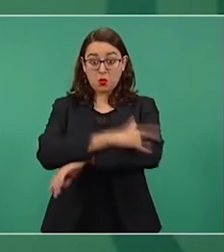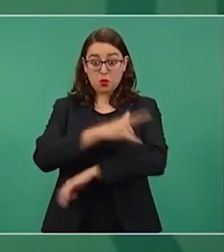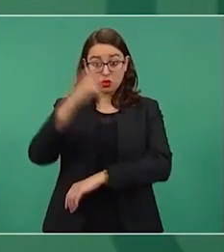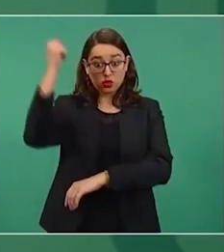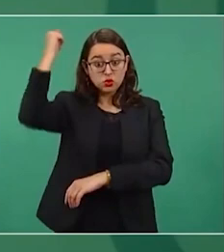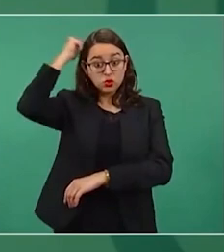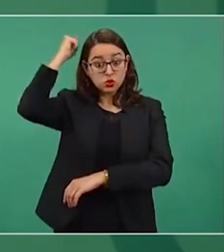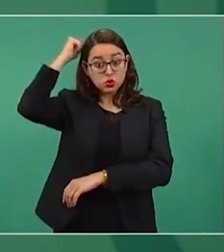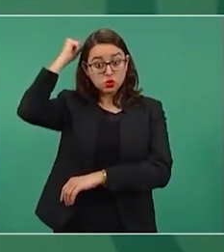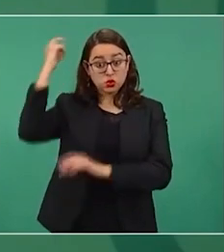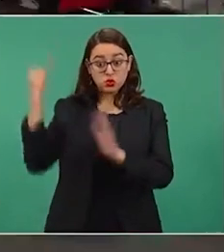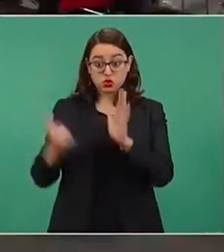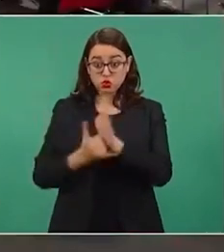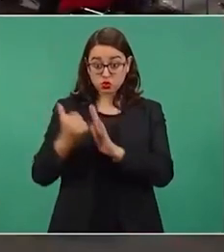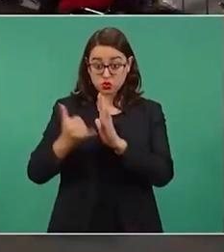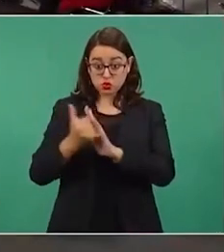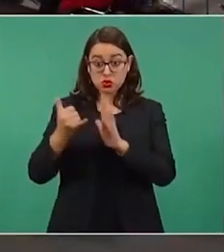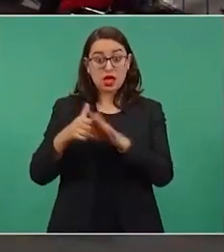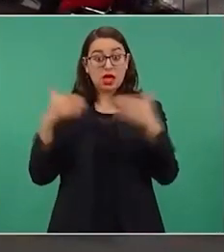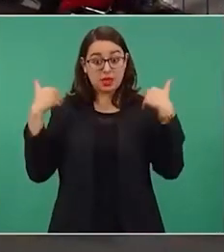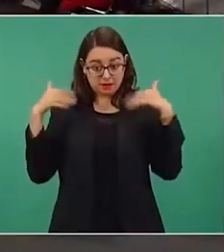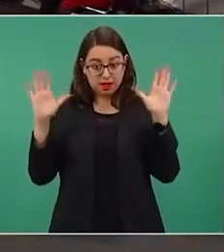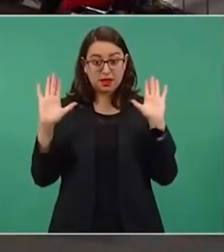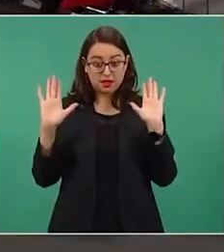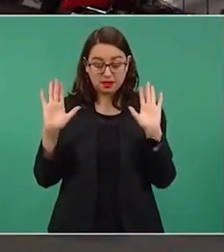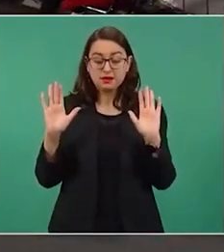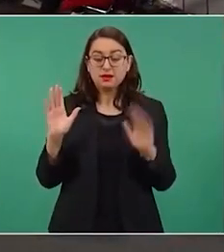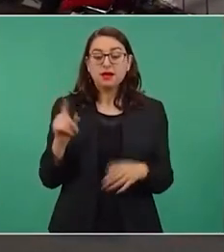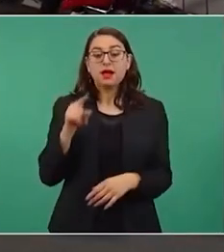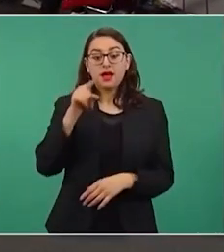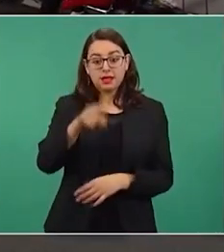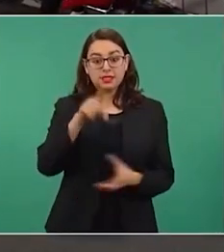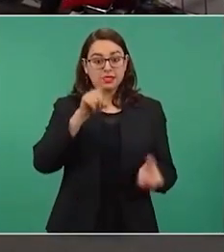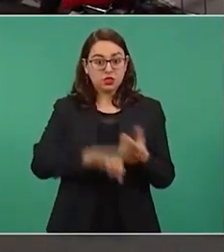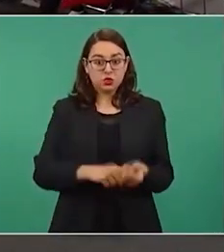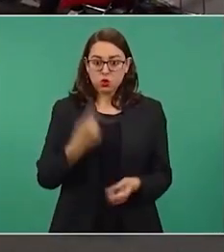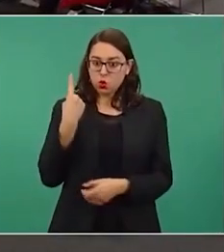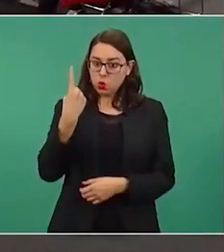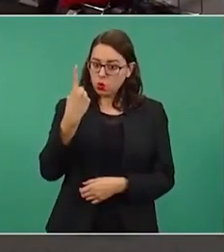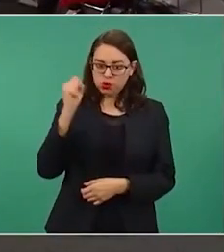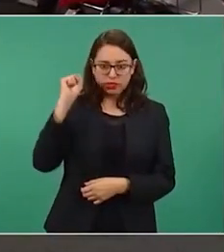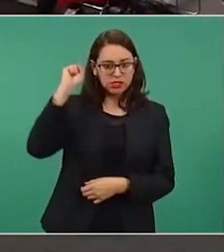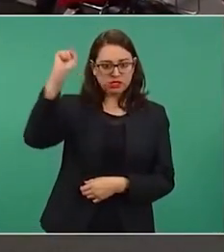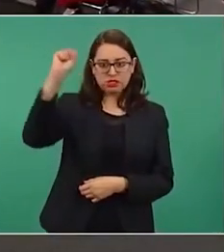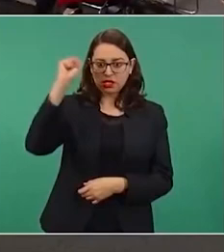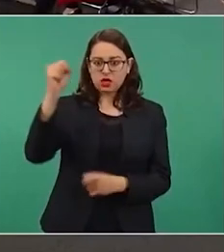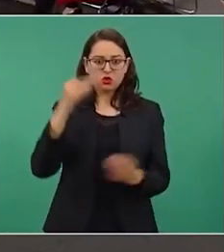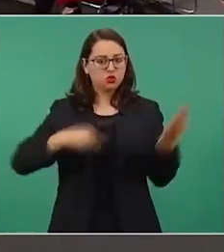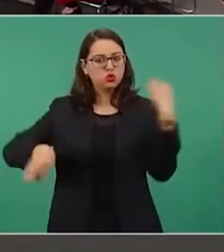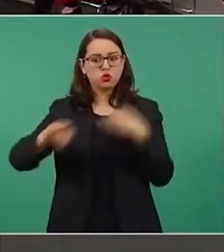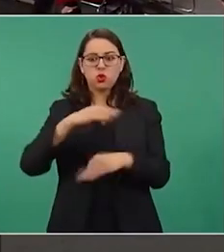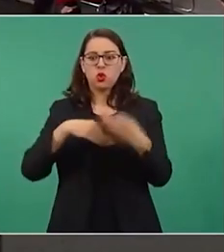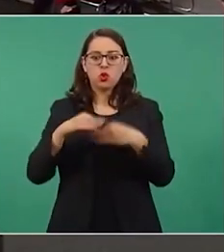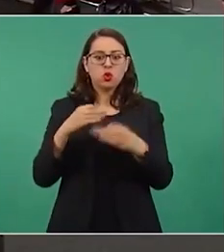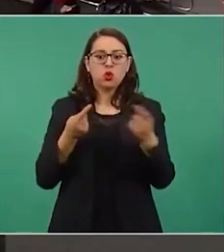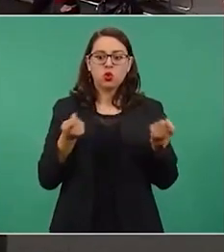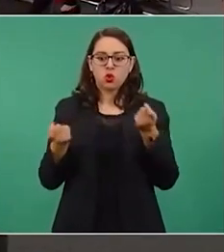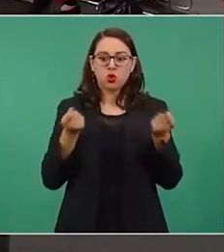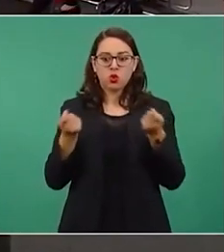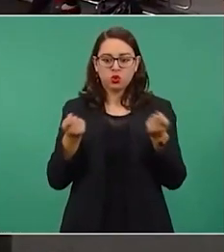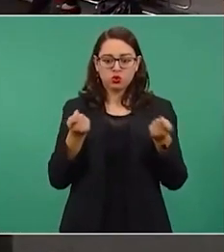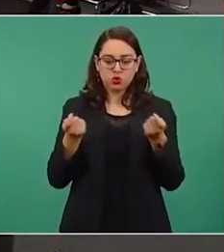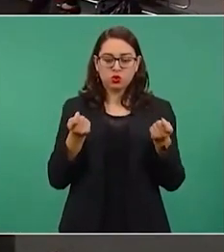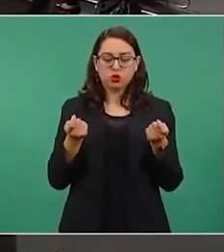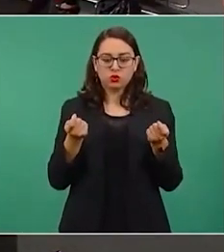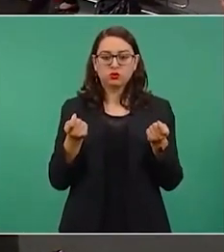había un sindicato que era todopoderoso porque se lo permitían, desde